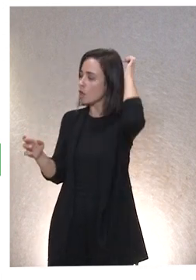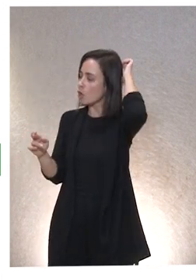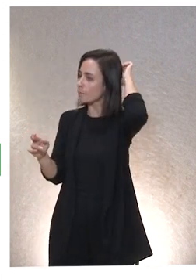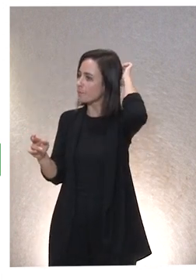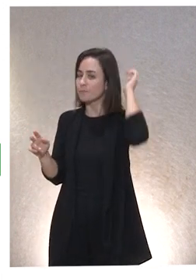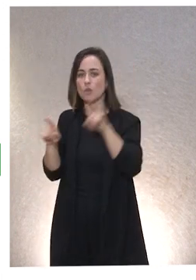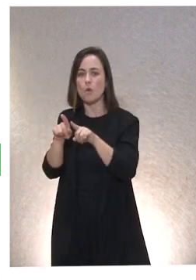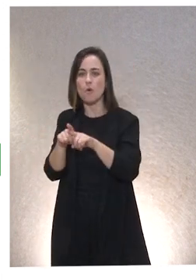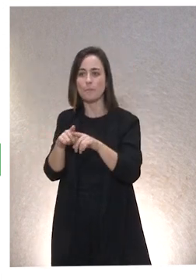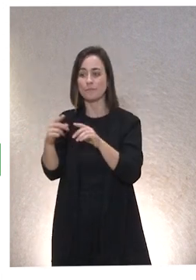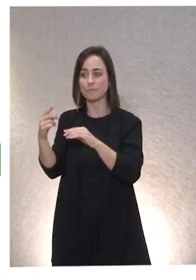Y esos hacen sostenible,